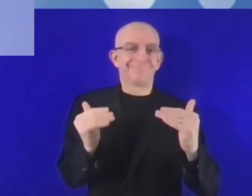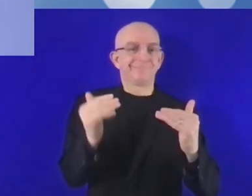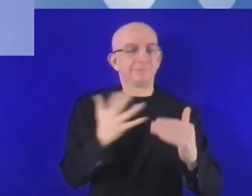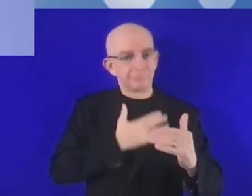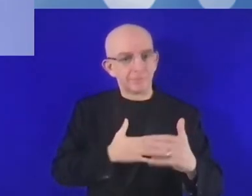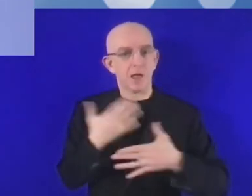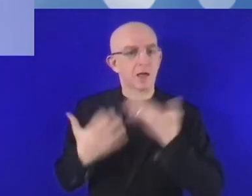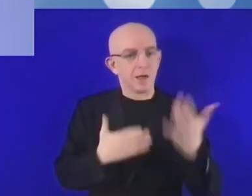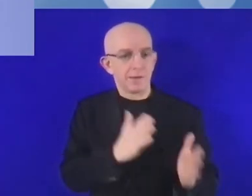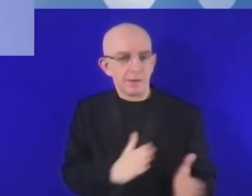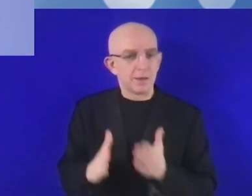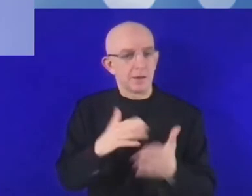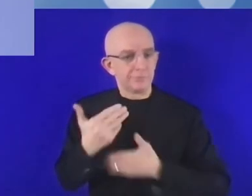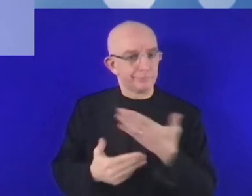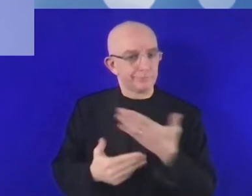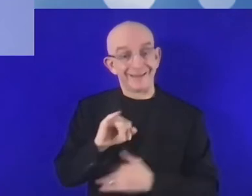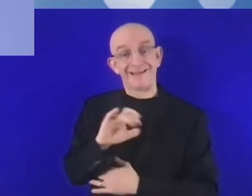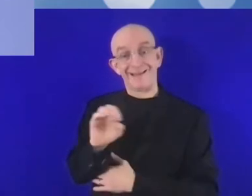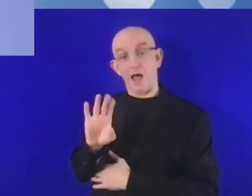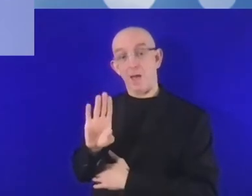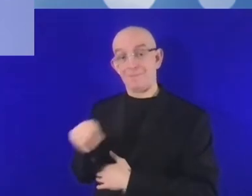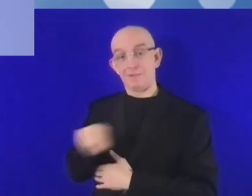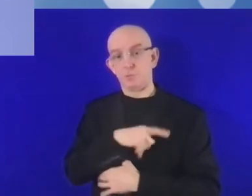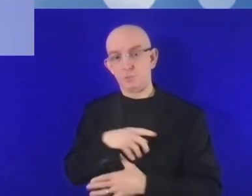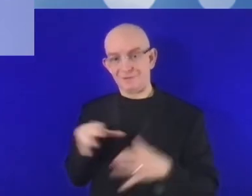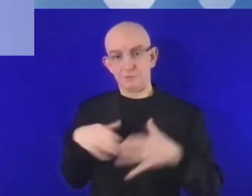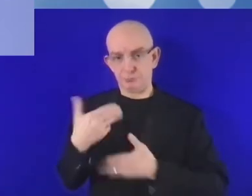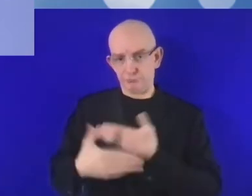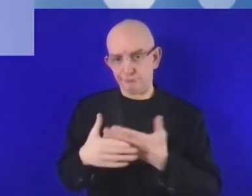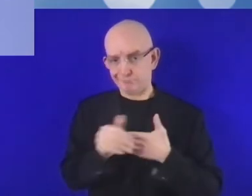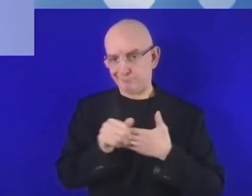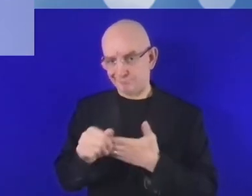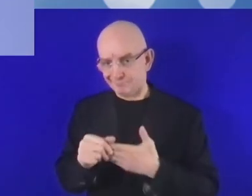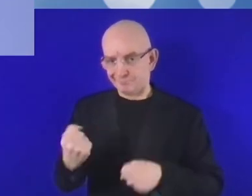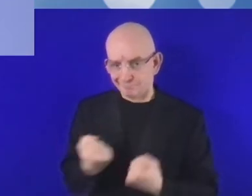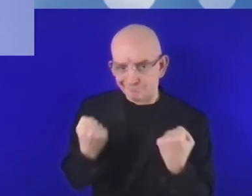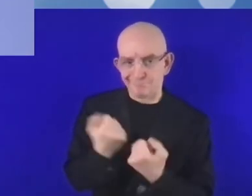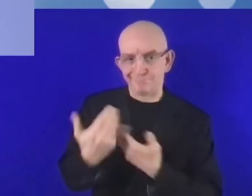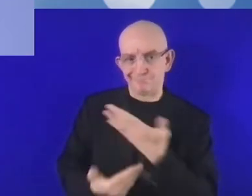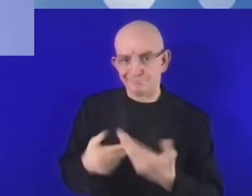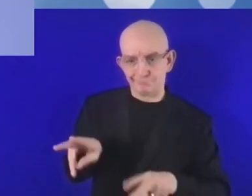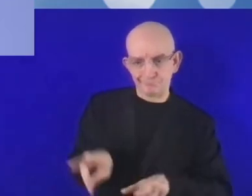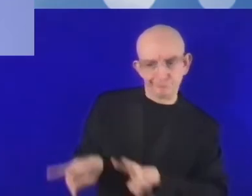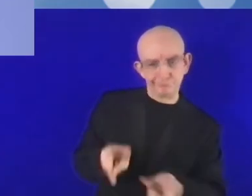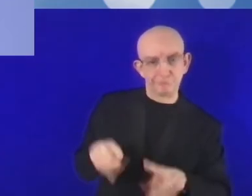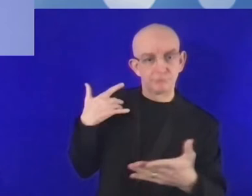también en cooperación con la Comisión Europea, hemos